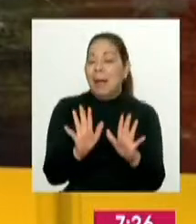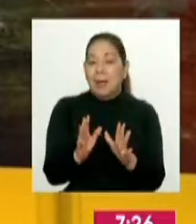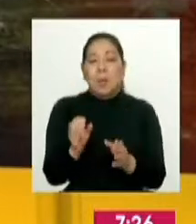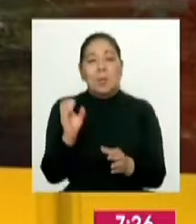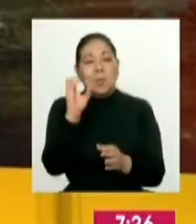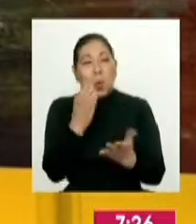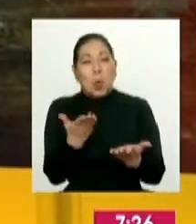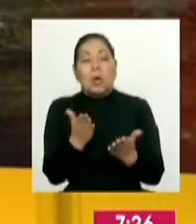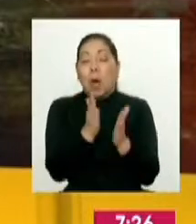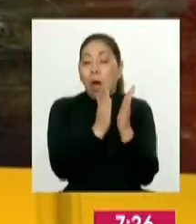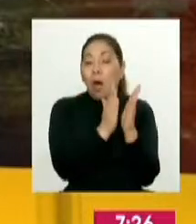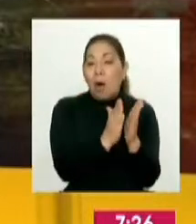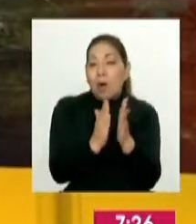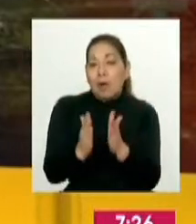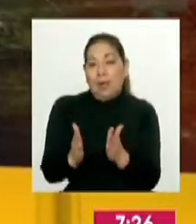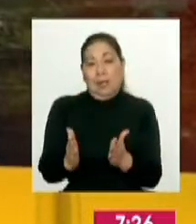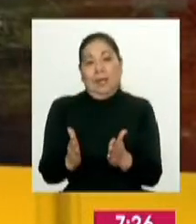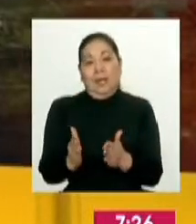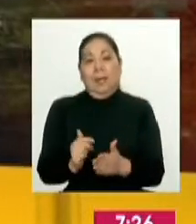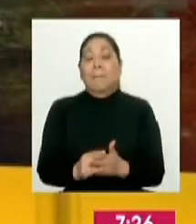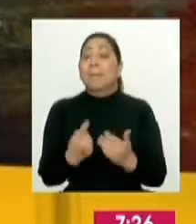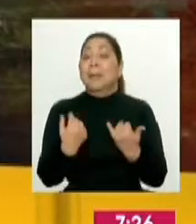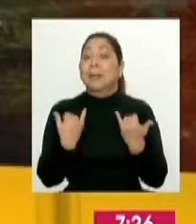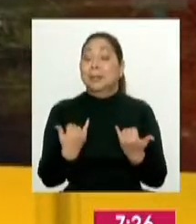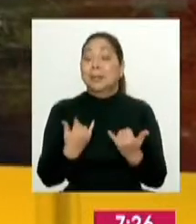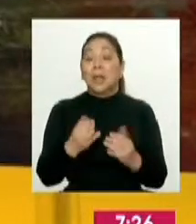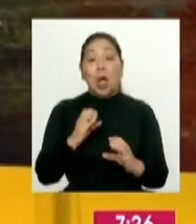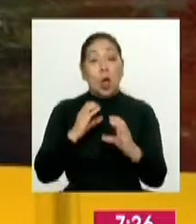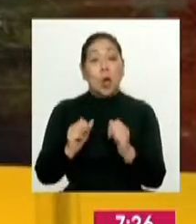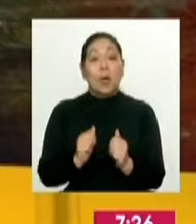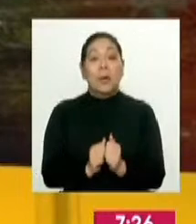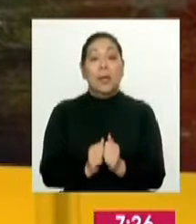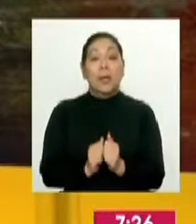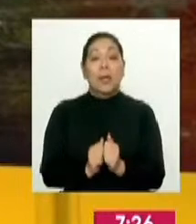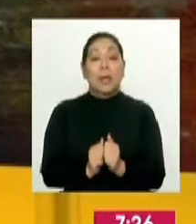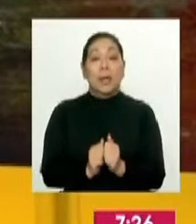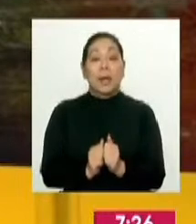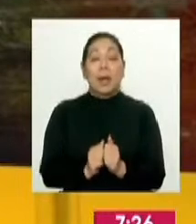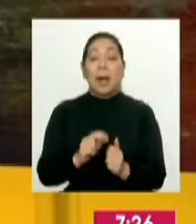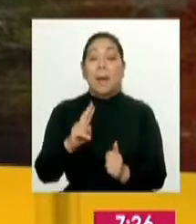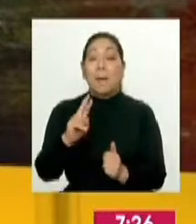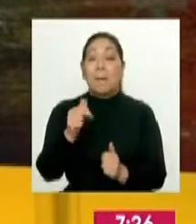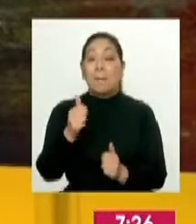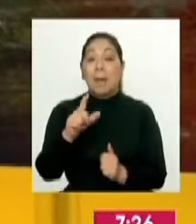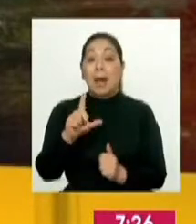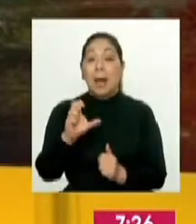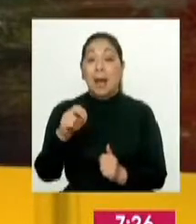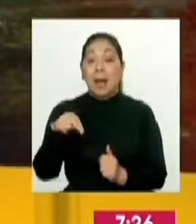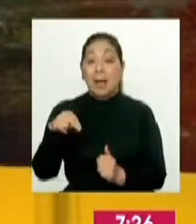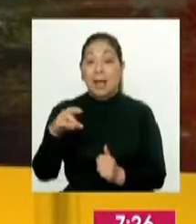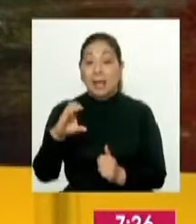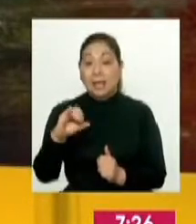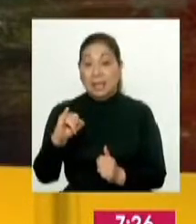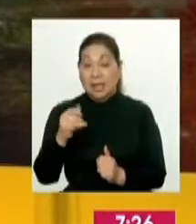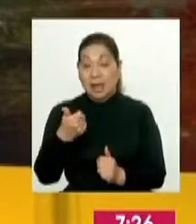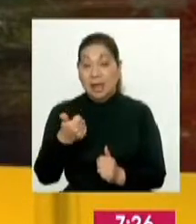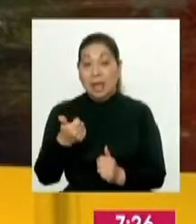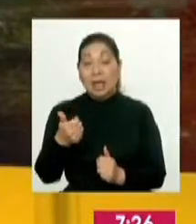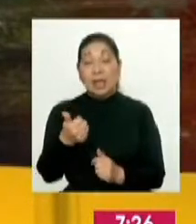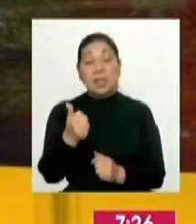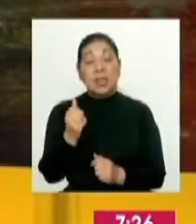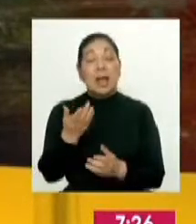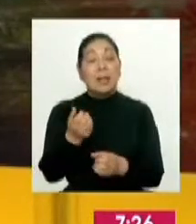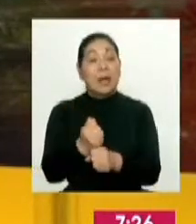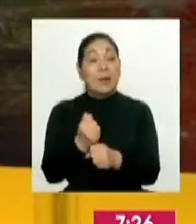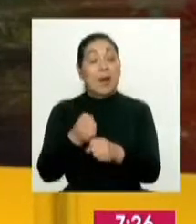¿no? Se busca orden, ¿no? Y para ello vamos a conversar con Catiusca Valencia, que es precisamente vocera de OMPE.